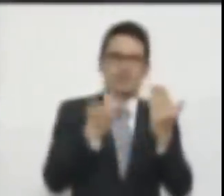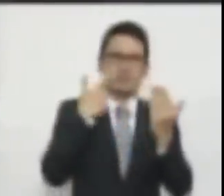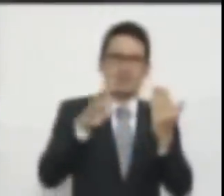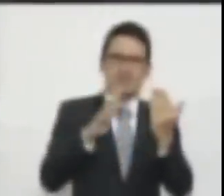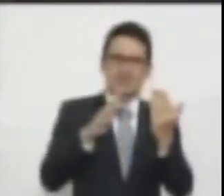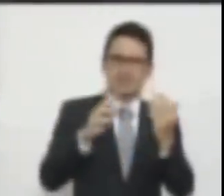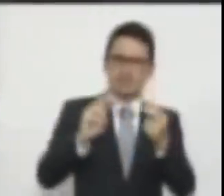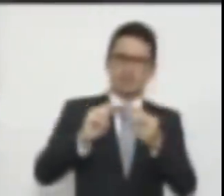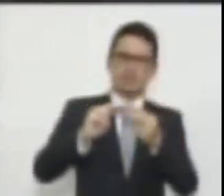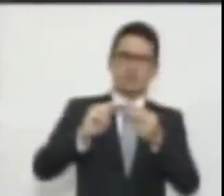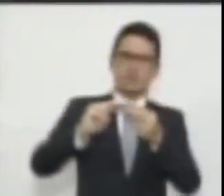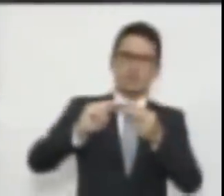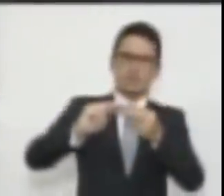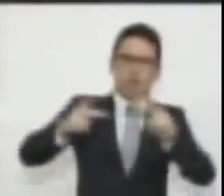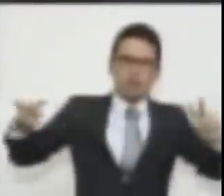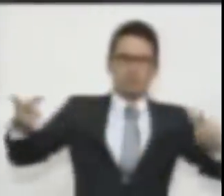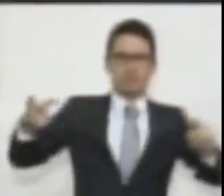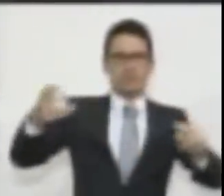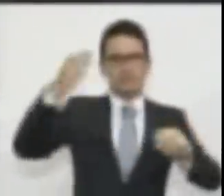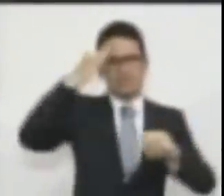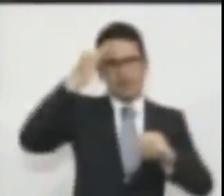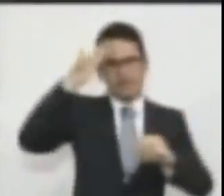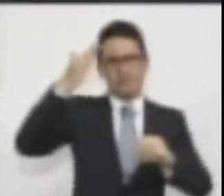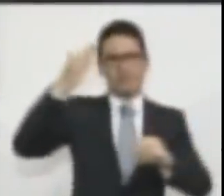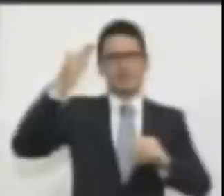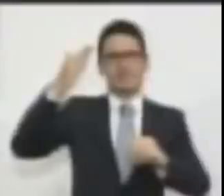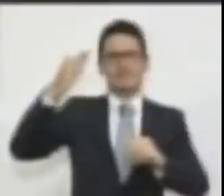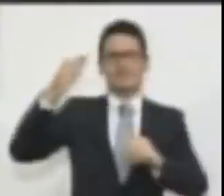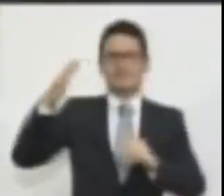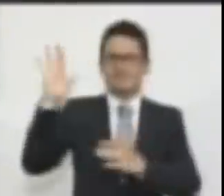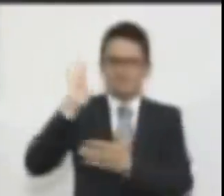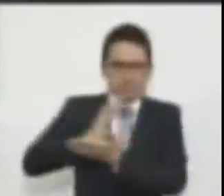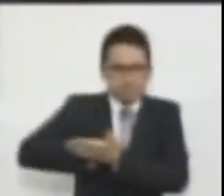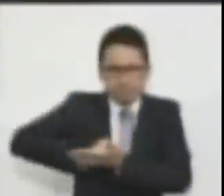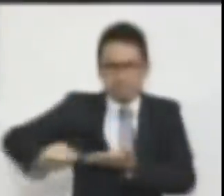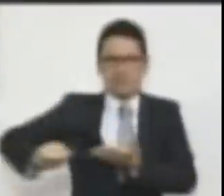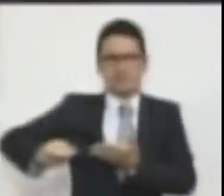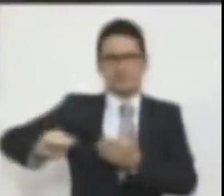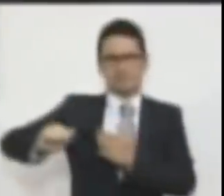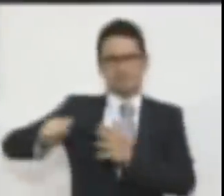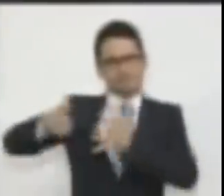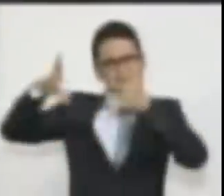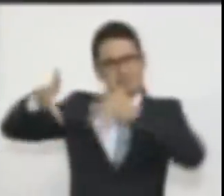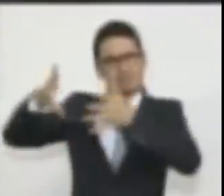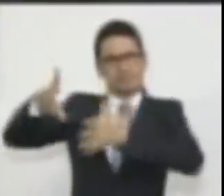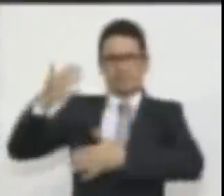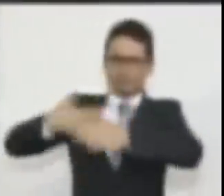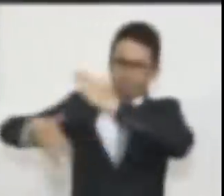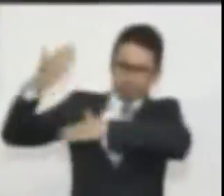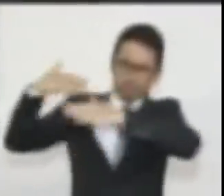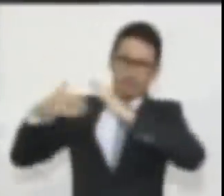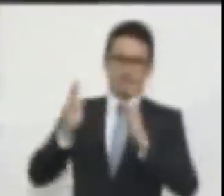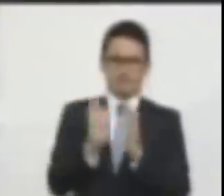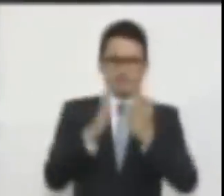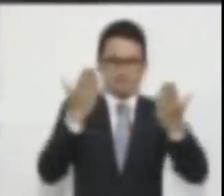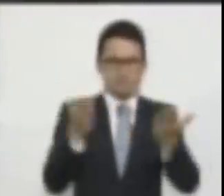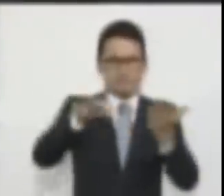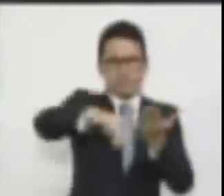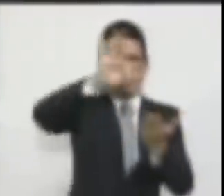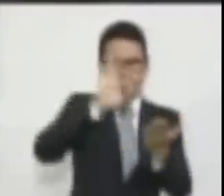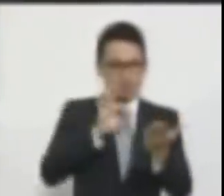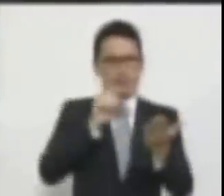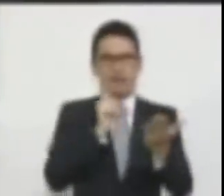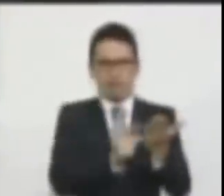contradice las enseñanzas sapientísimas que la Biblia ha traído desde siempre